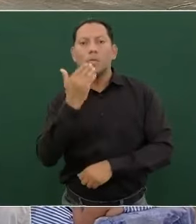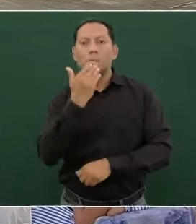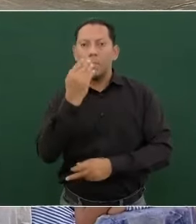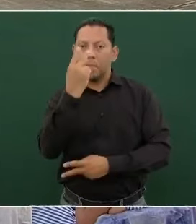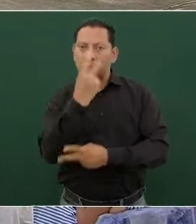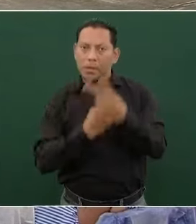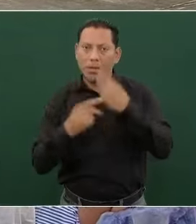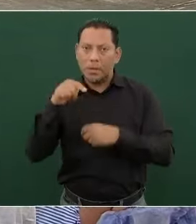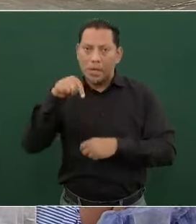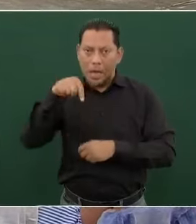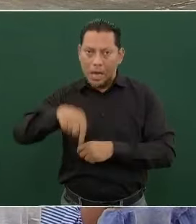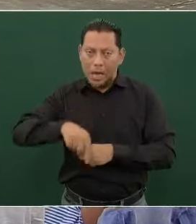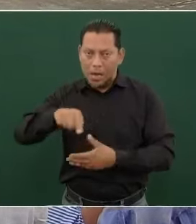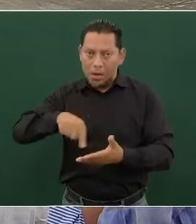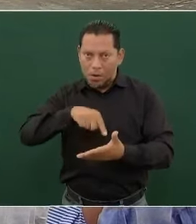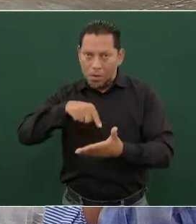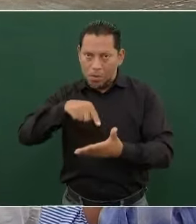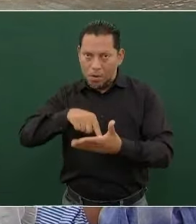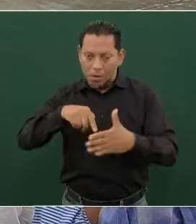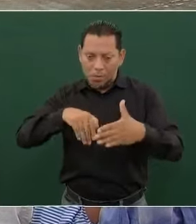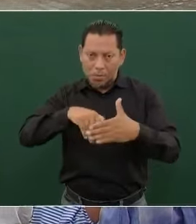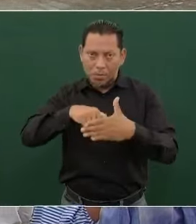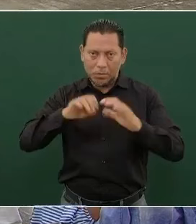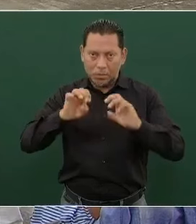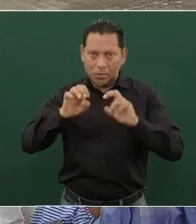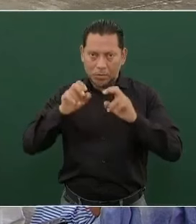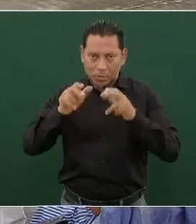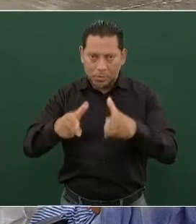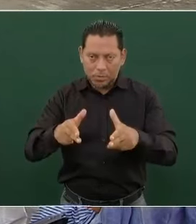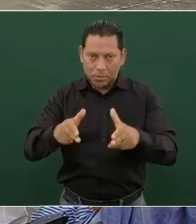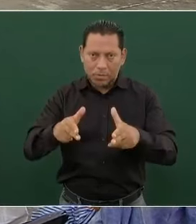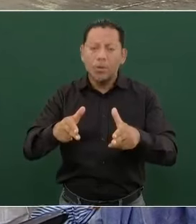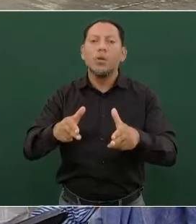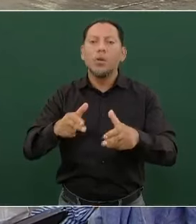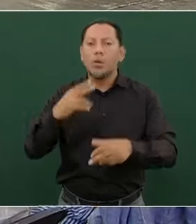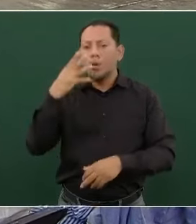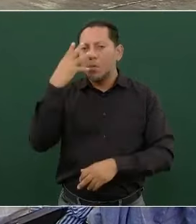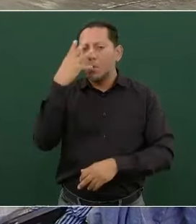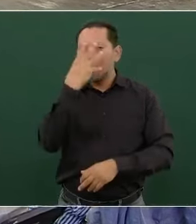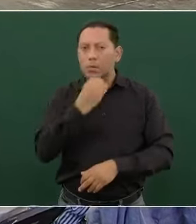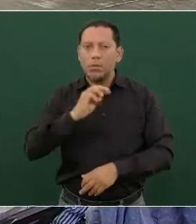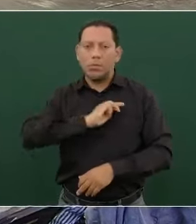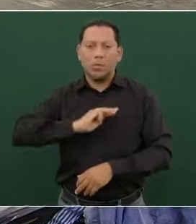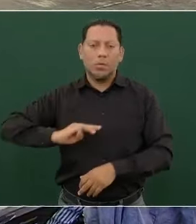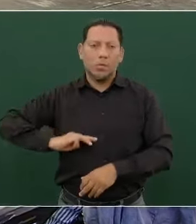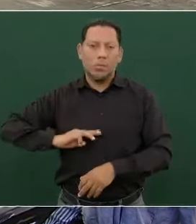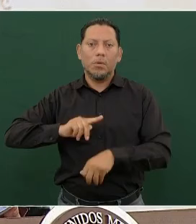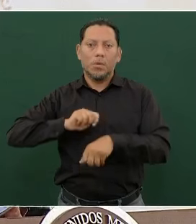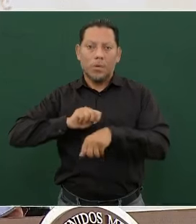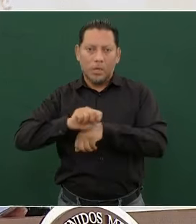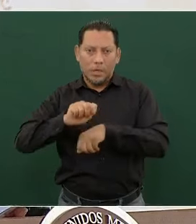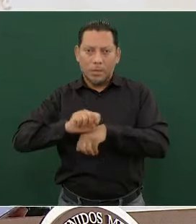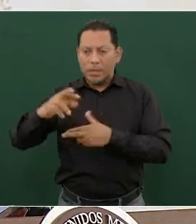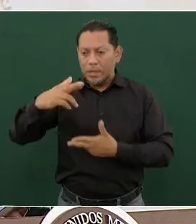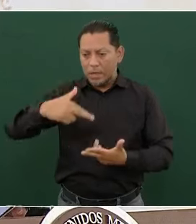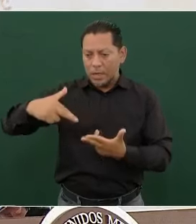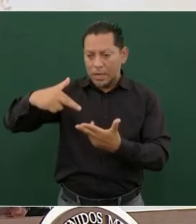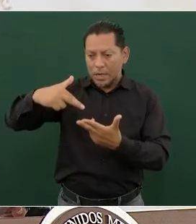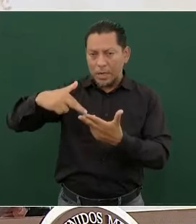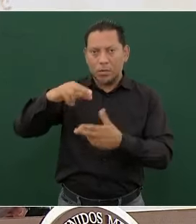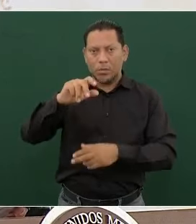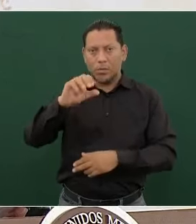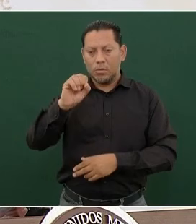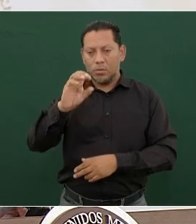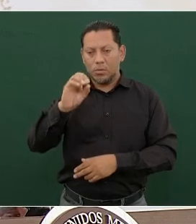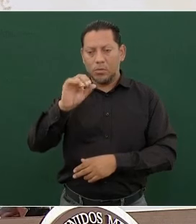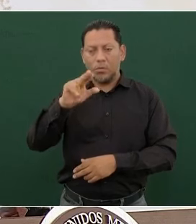Chiapas, en este municipio de Tapachula, esta bella región del Soconusco. Hoy en todo Chiapas